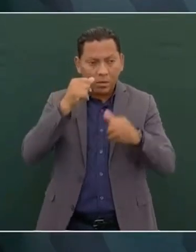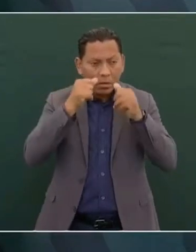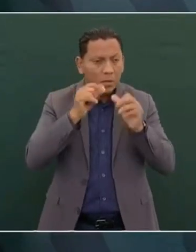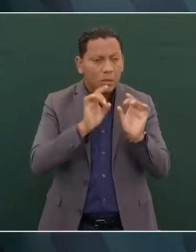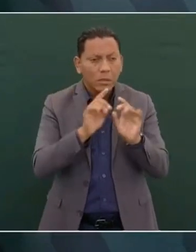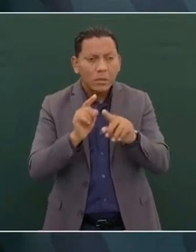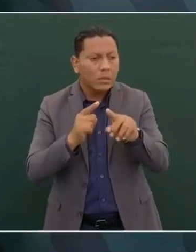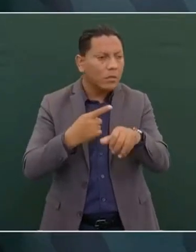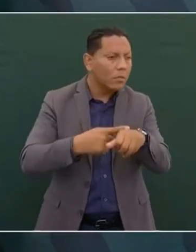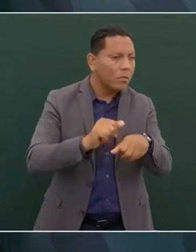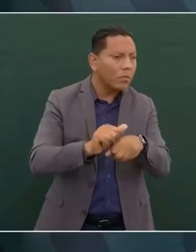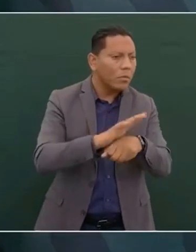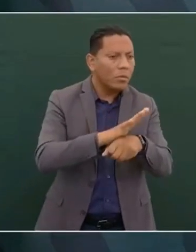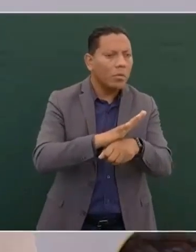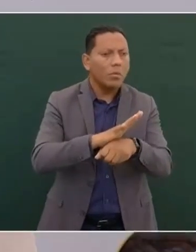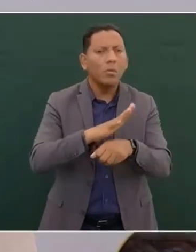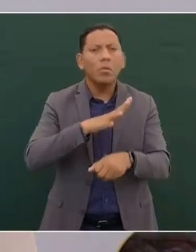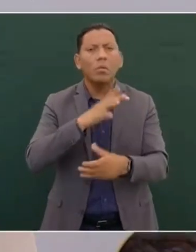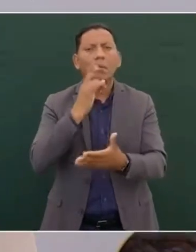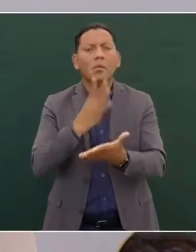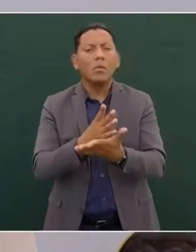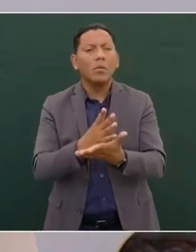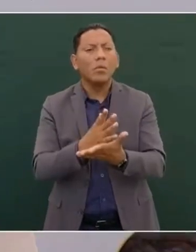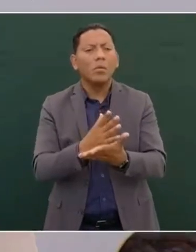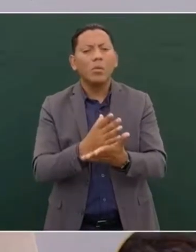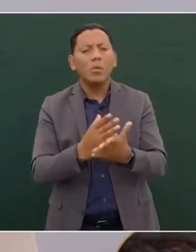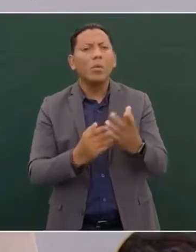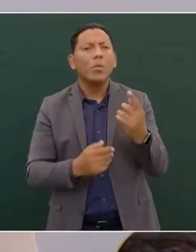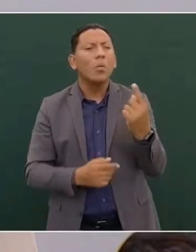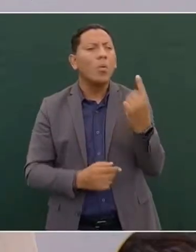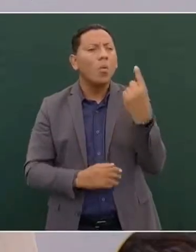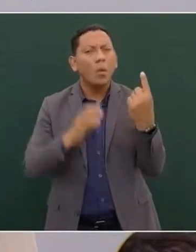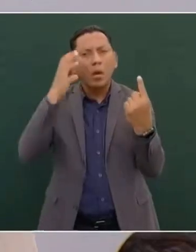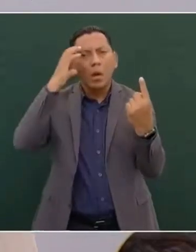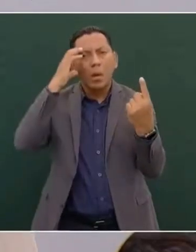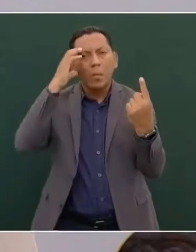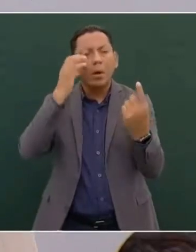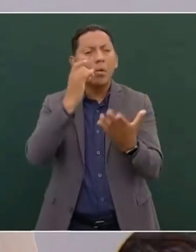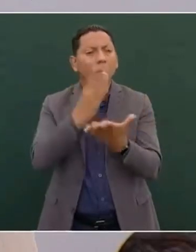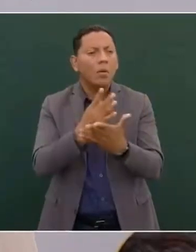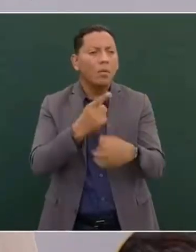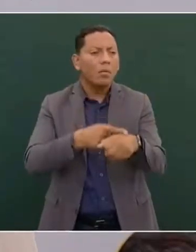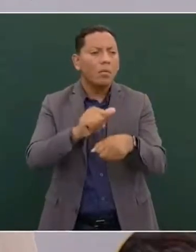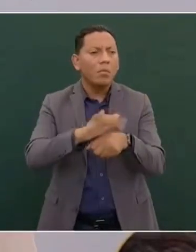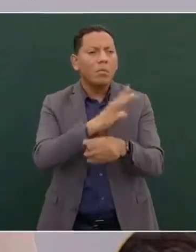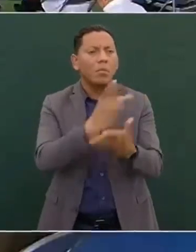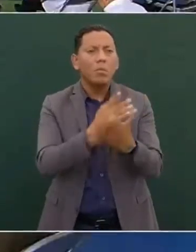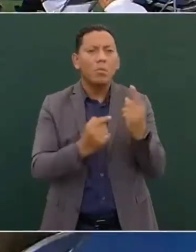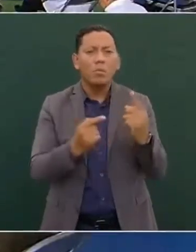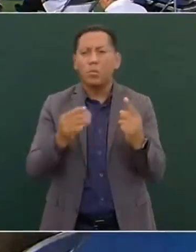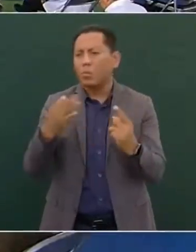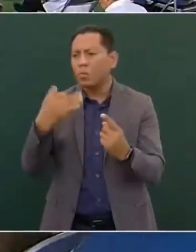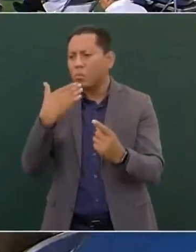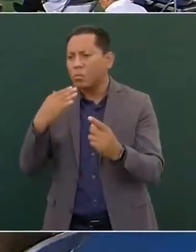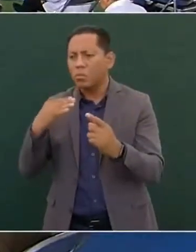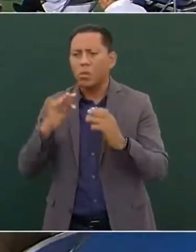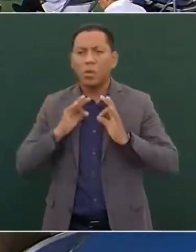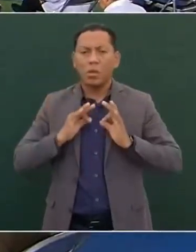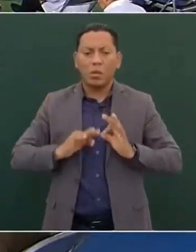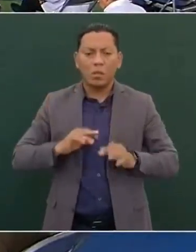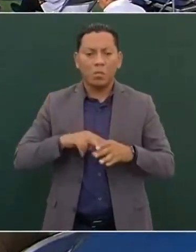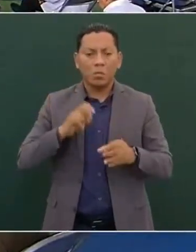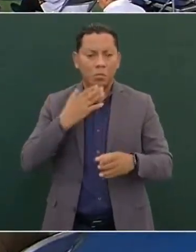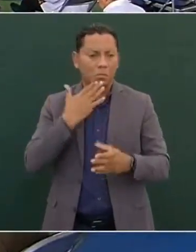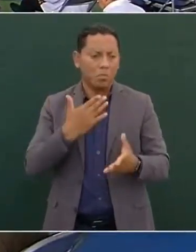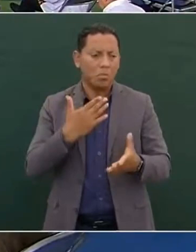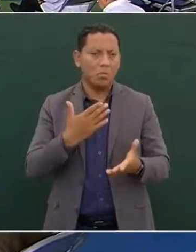afirmos de COVID, solamente tenemos ocupada una, todas las demás están vacías. Vamos muy bien en ese sentido. Gracias,